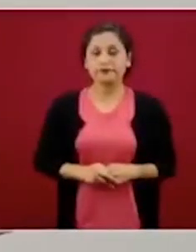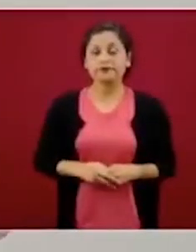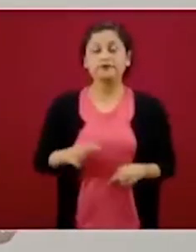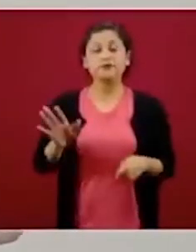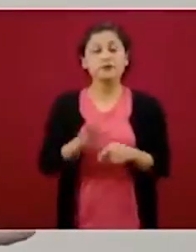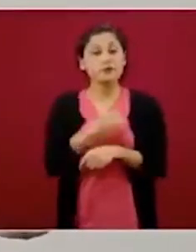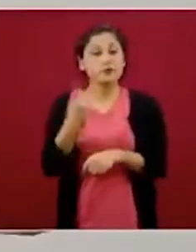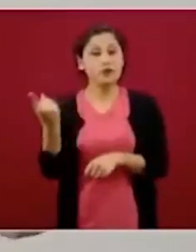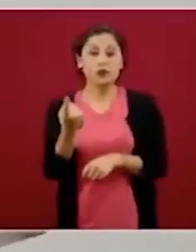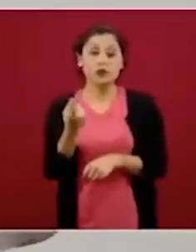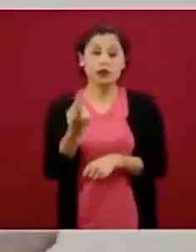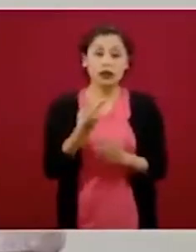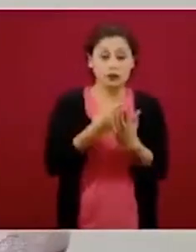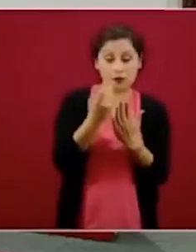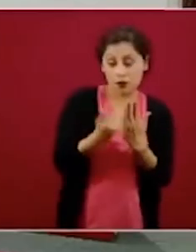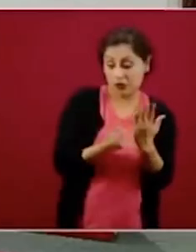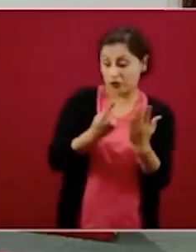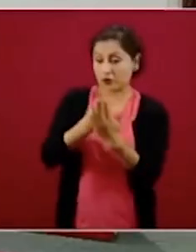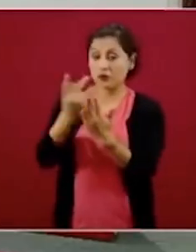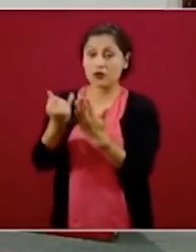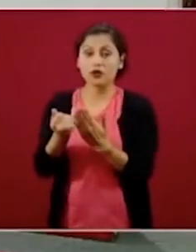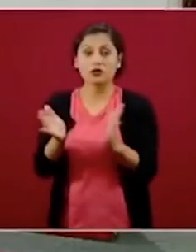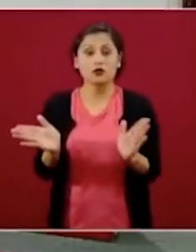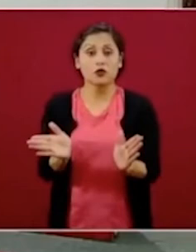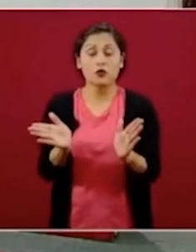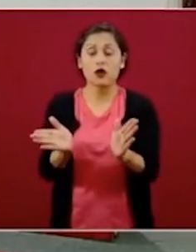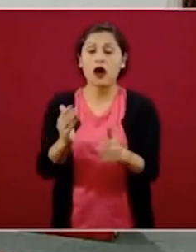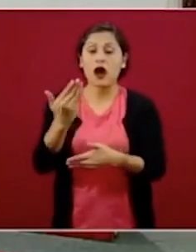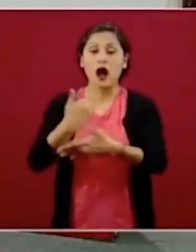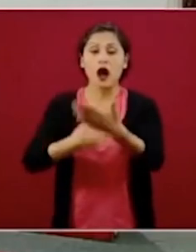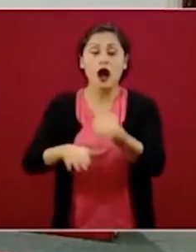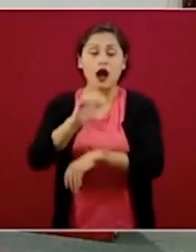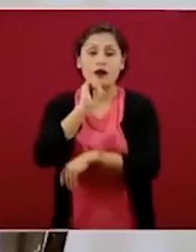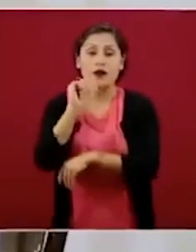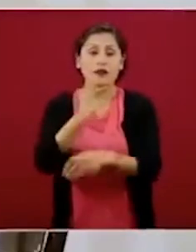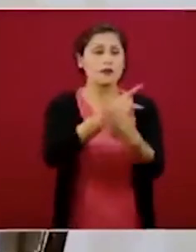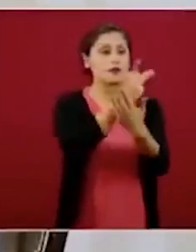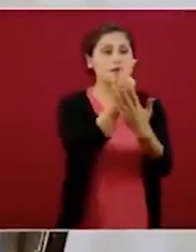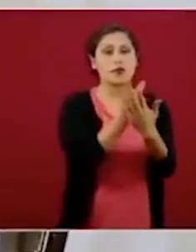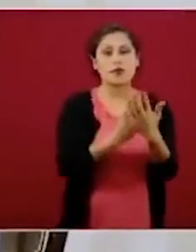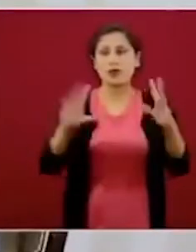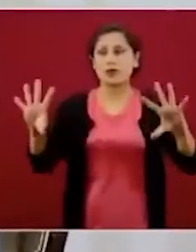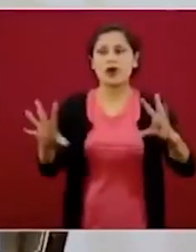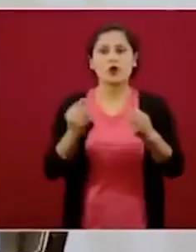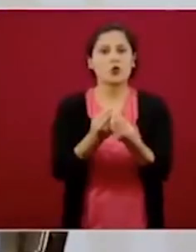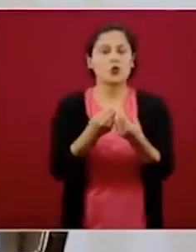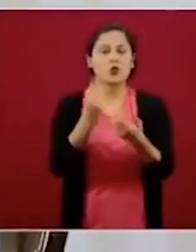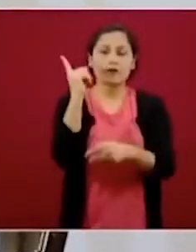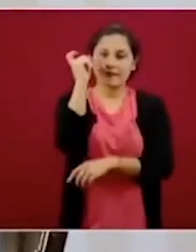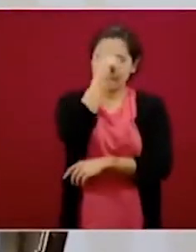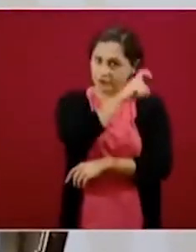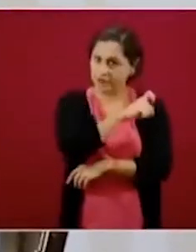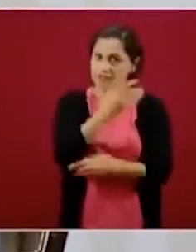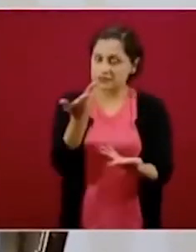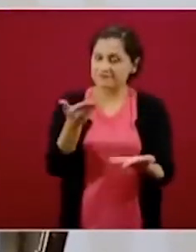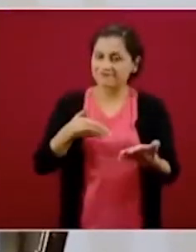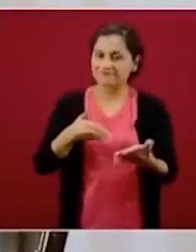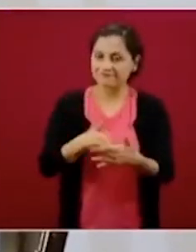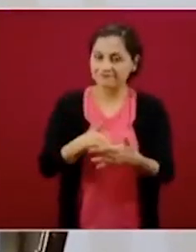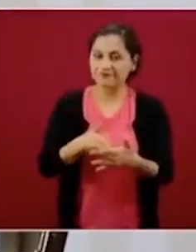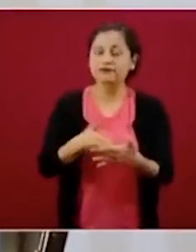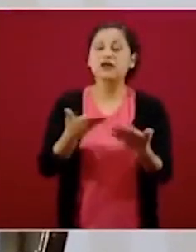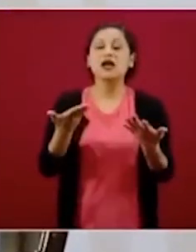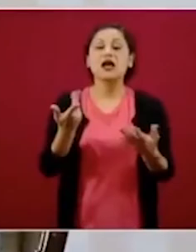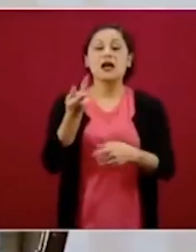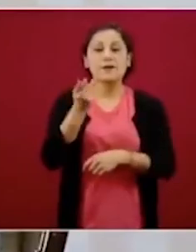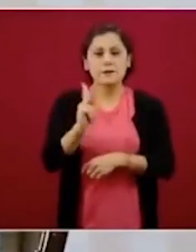caminan, pues es muy difícil llevar el proyecto en sí adelante, afortunadamente